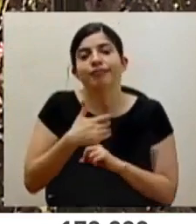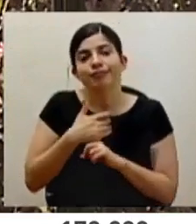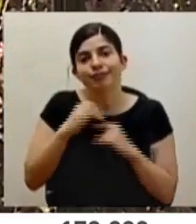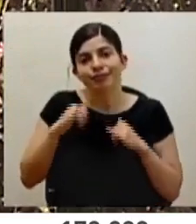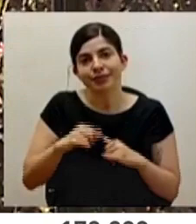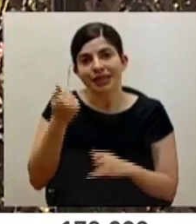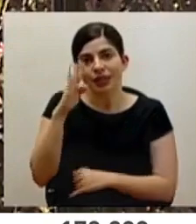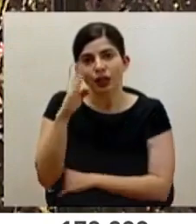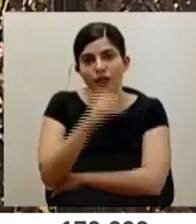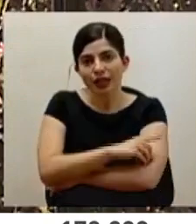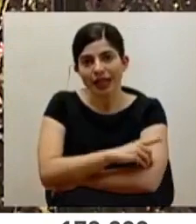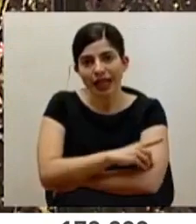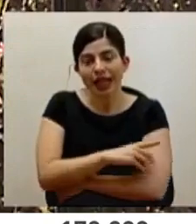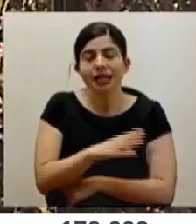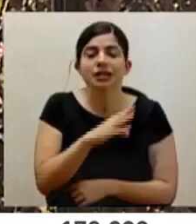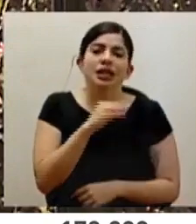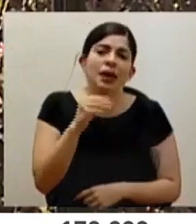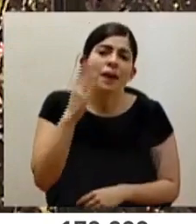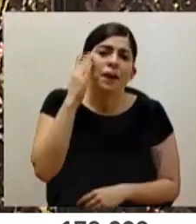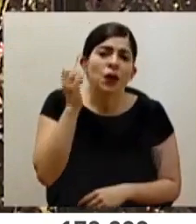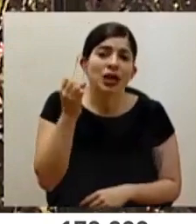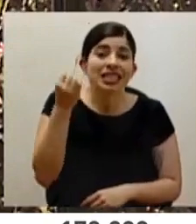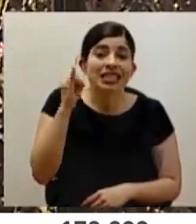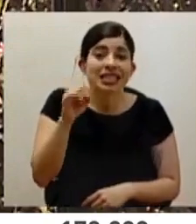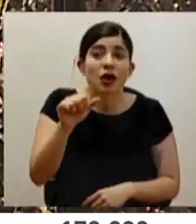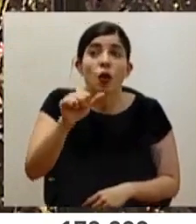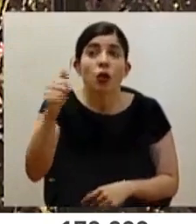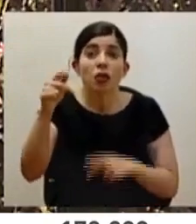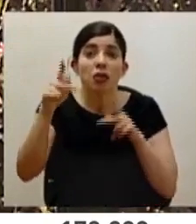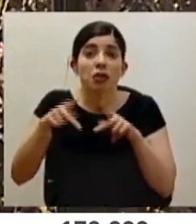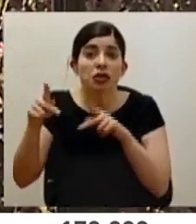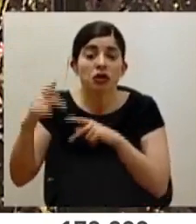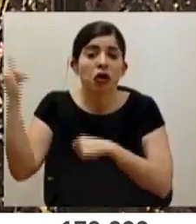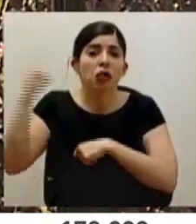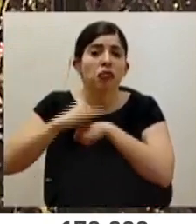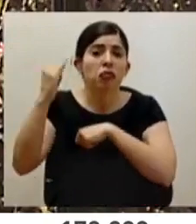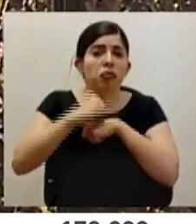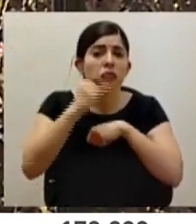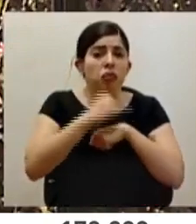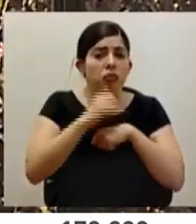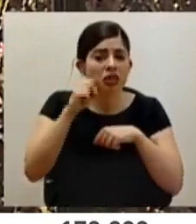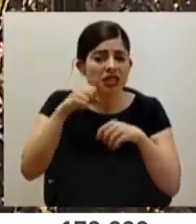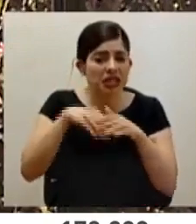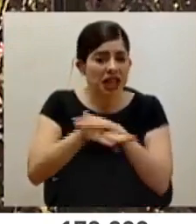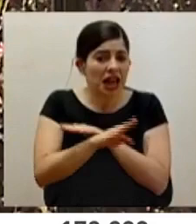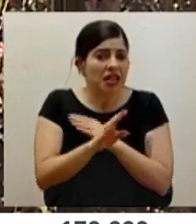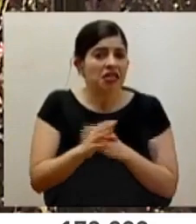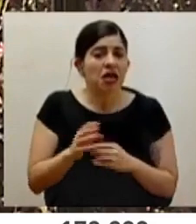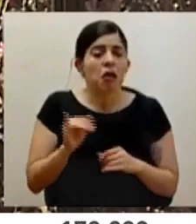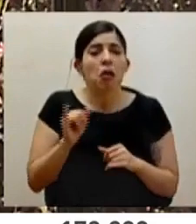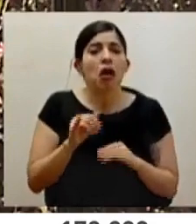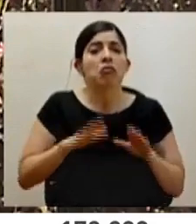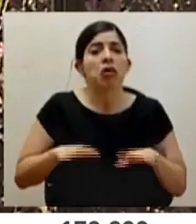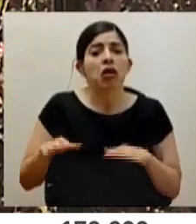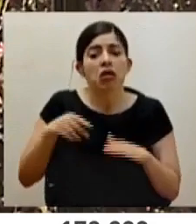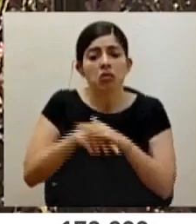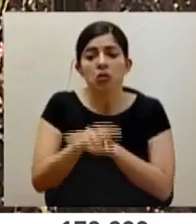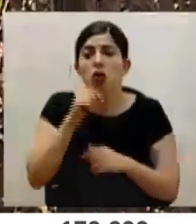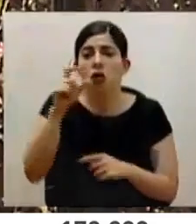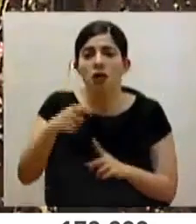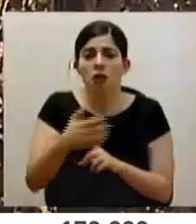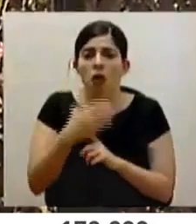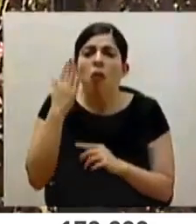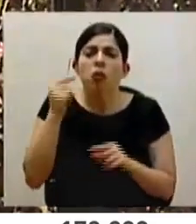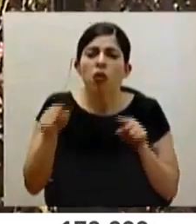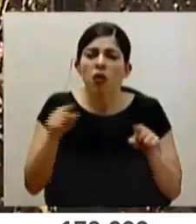aquí los 14 días. ¿Y por qué sí entra la gente por avión, por decirlo así, como Pedro por su casa, sin necesidad de esa cuarentena?